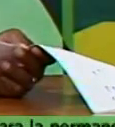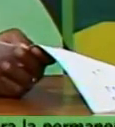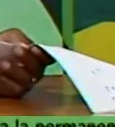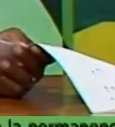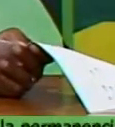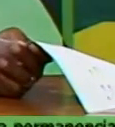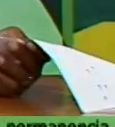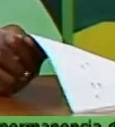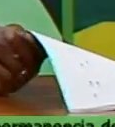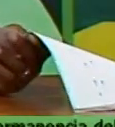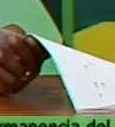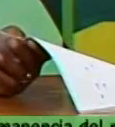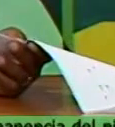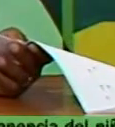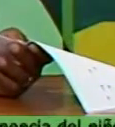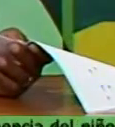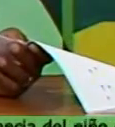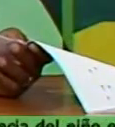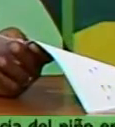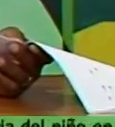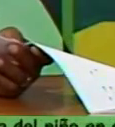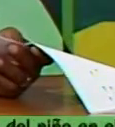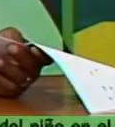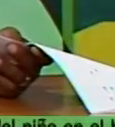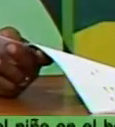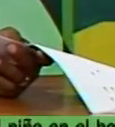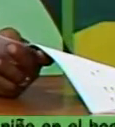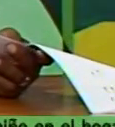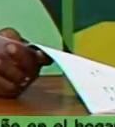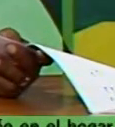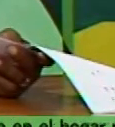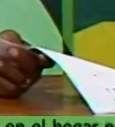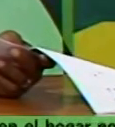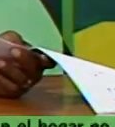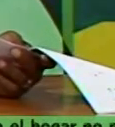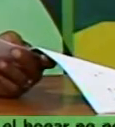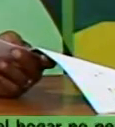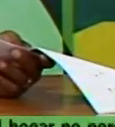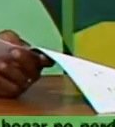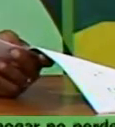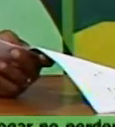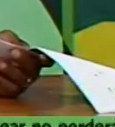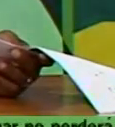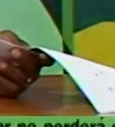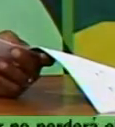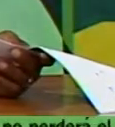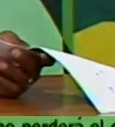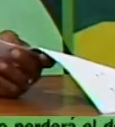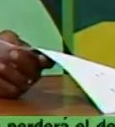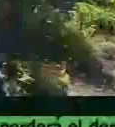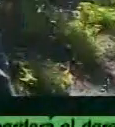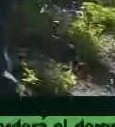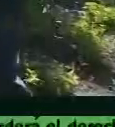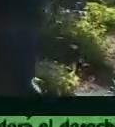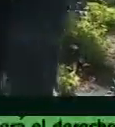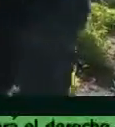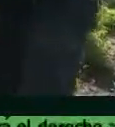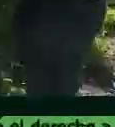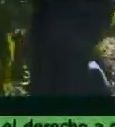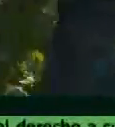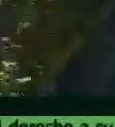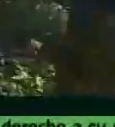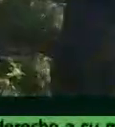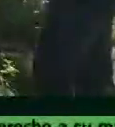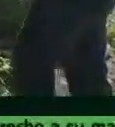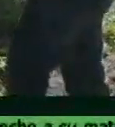se han sucedido en nuestra historia nosotros tenemos entregada más de 115 mil hectáreas en su